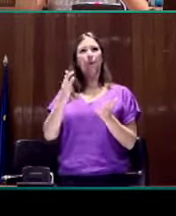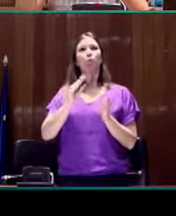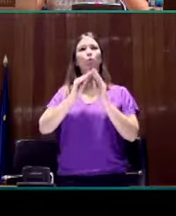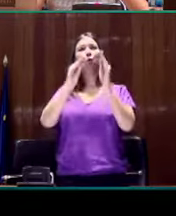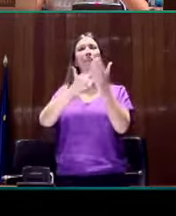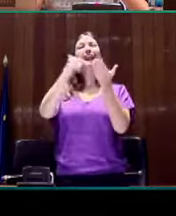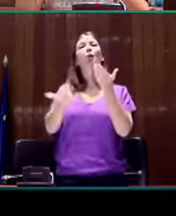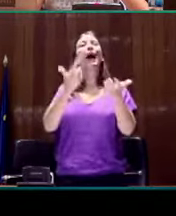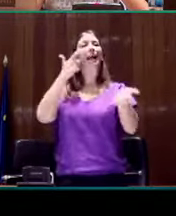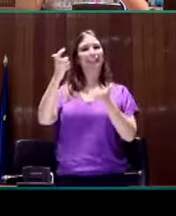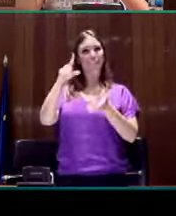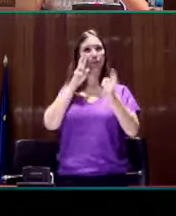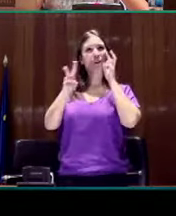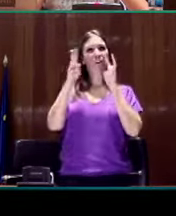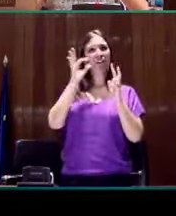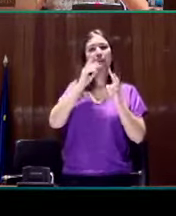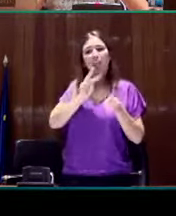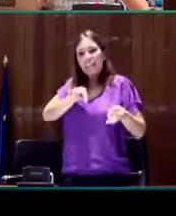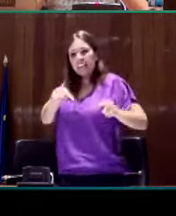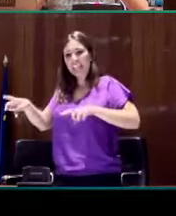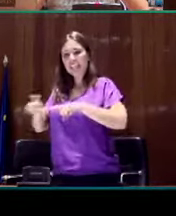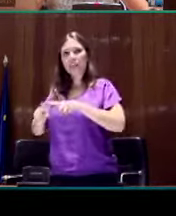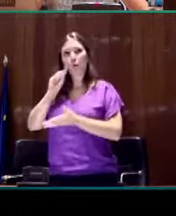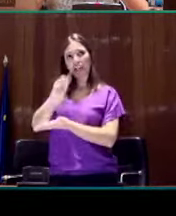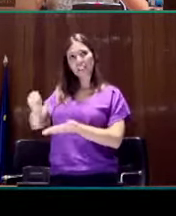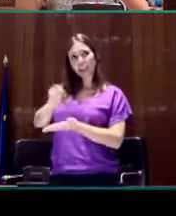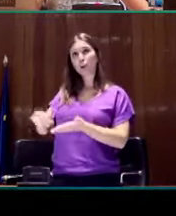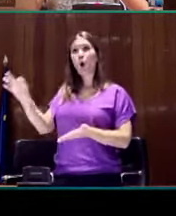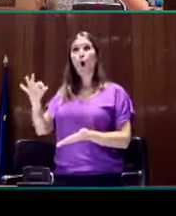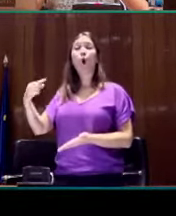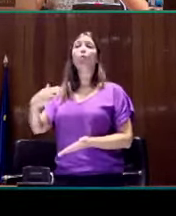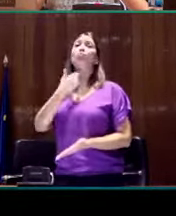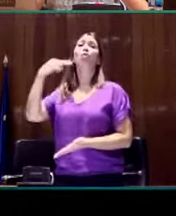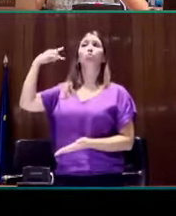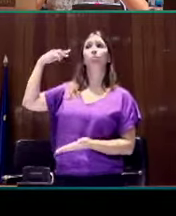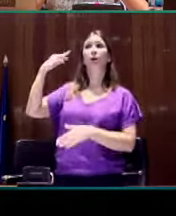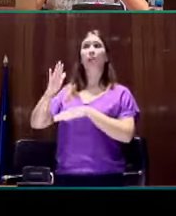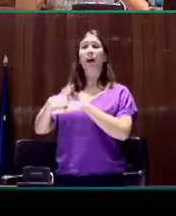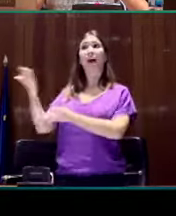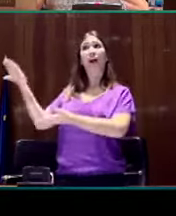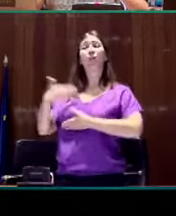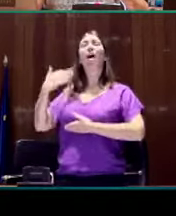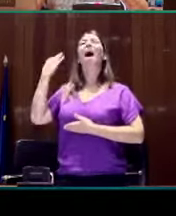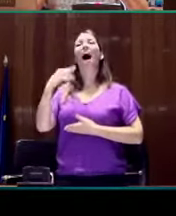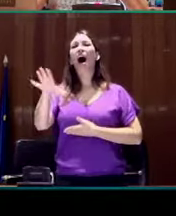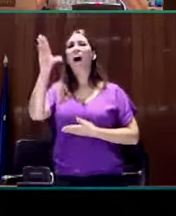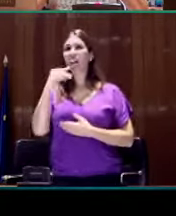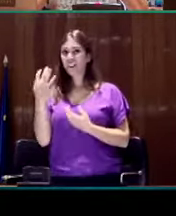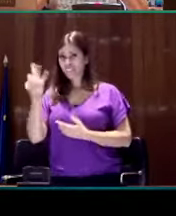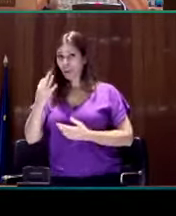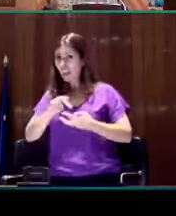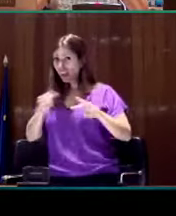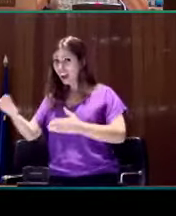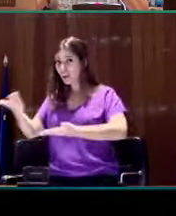lenguaje artístico-visual a un lenguaje escrito u oral para llegar a comprenderlo? ¿Hay que hacer ese cambio